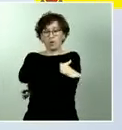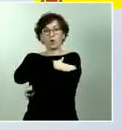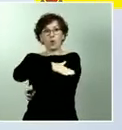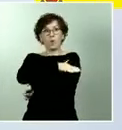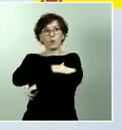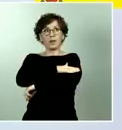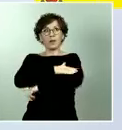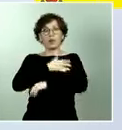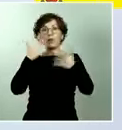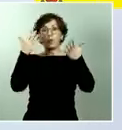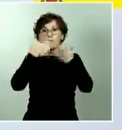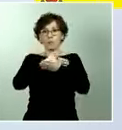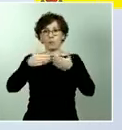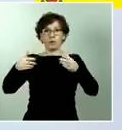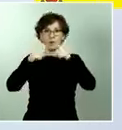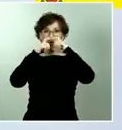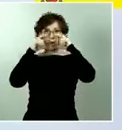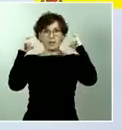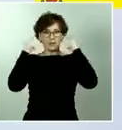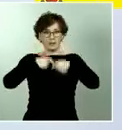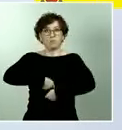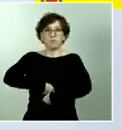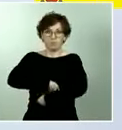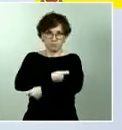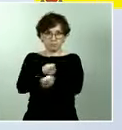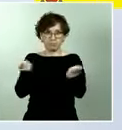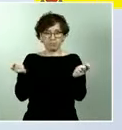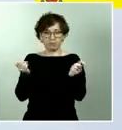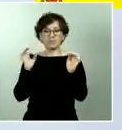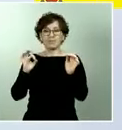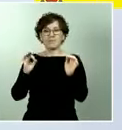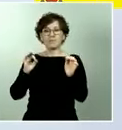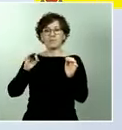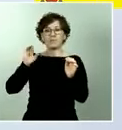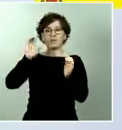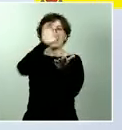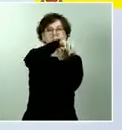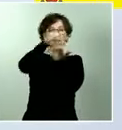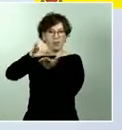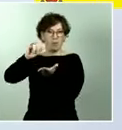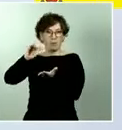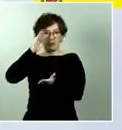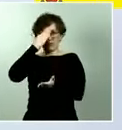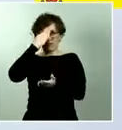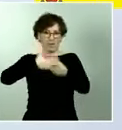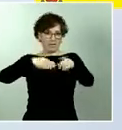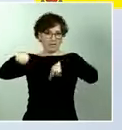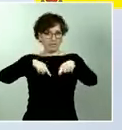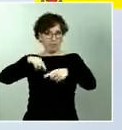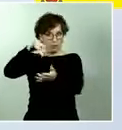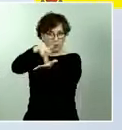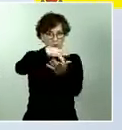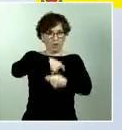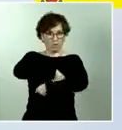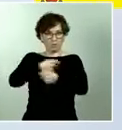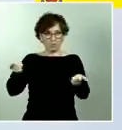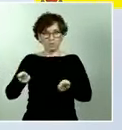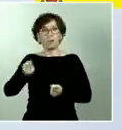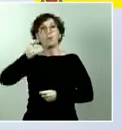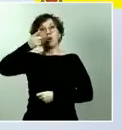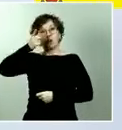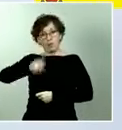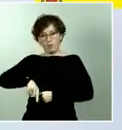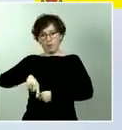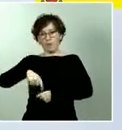en los principales nodos de transporte. Y desde el Ministerio continuamos con el reparto de mascarillas para los